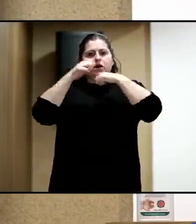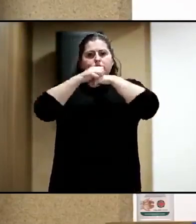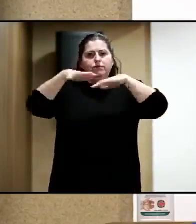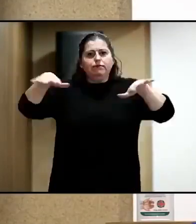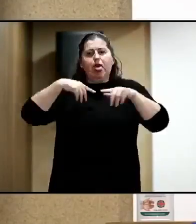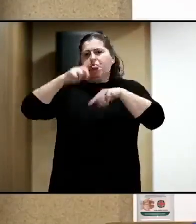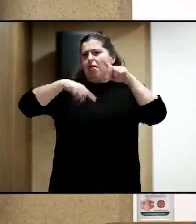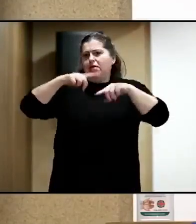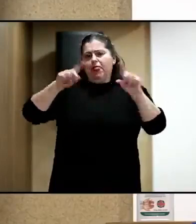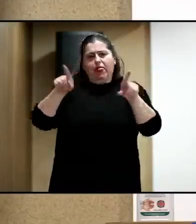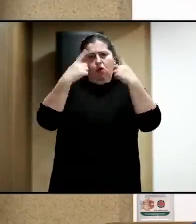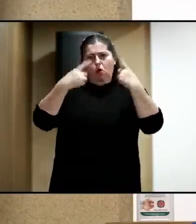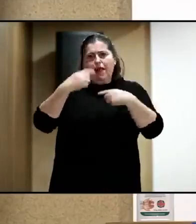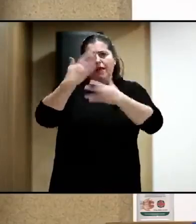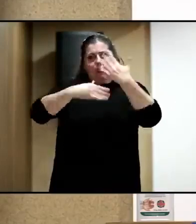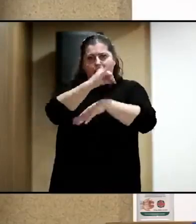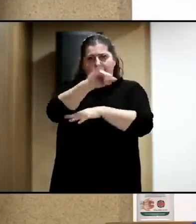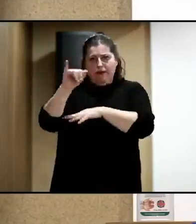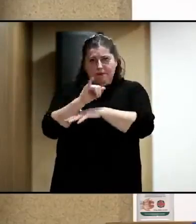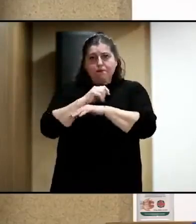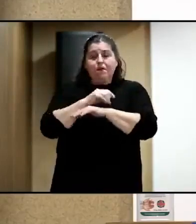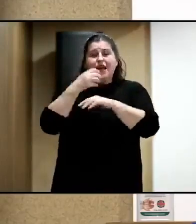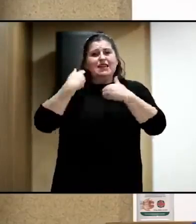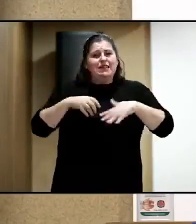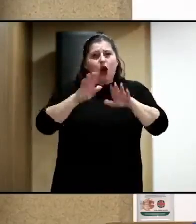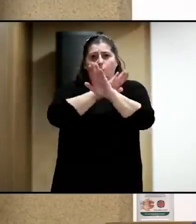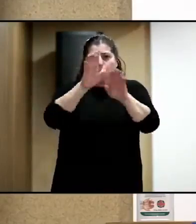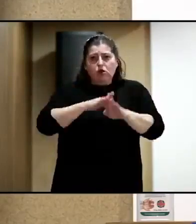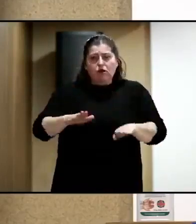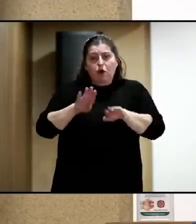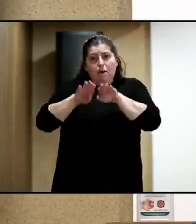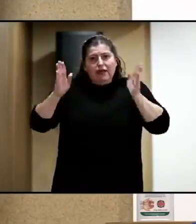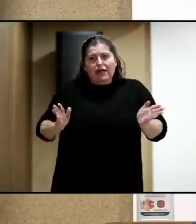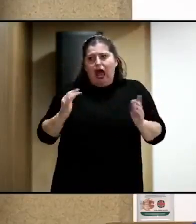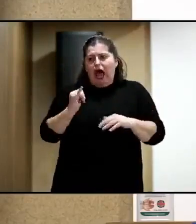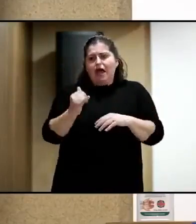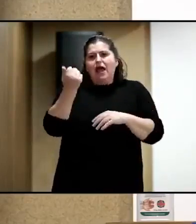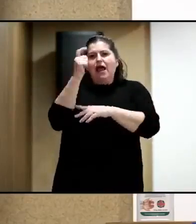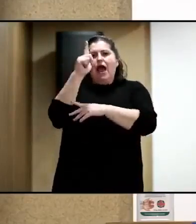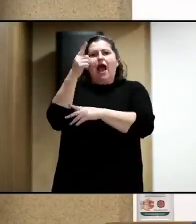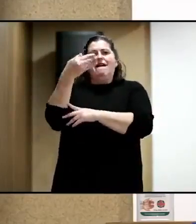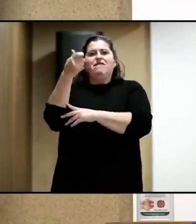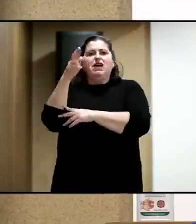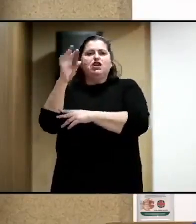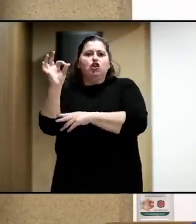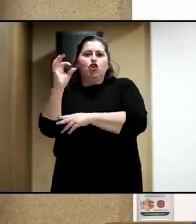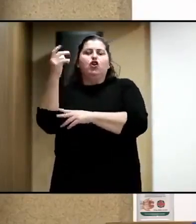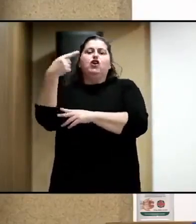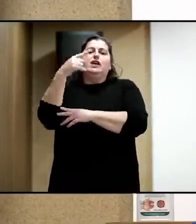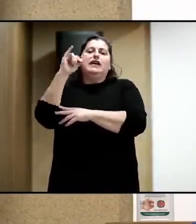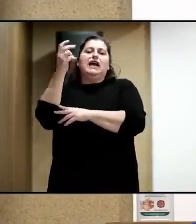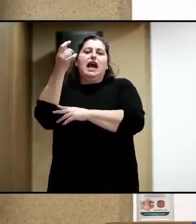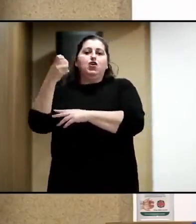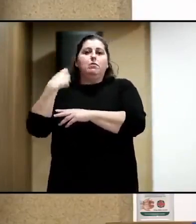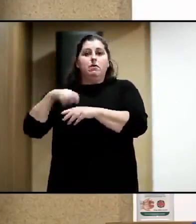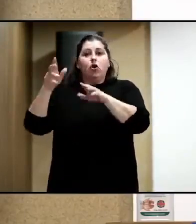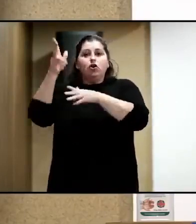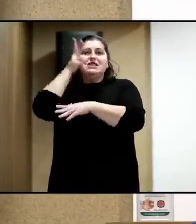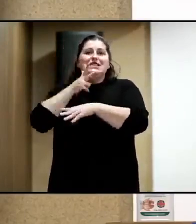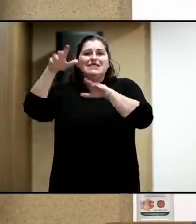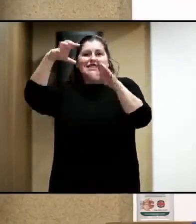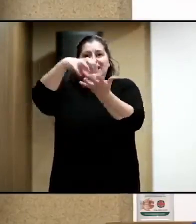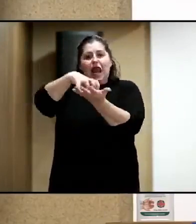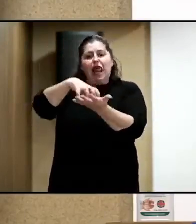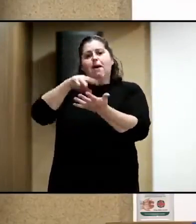sus capacidades, ¿no? Y, por último, tenemos también en esta mesa Alberto Guijarro, que es director de la Sala Polo y también de la promotora de